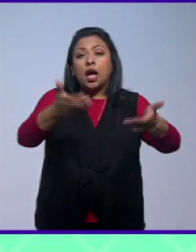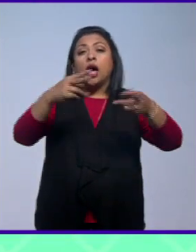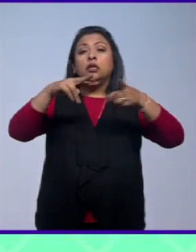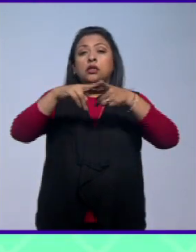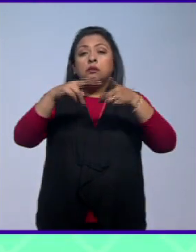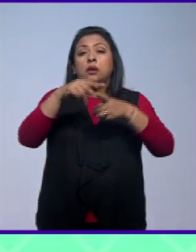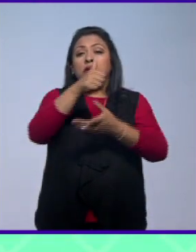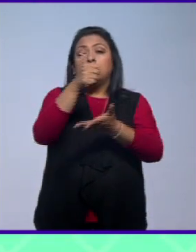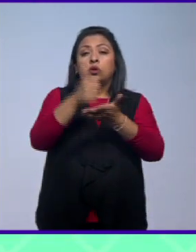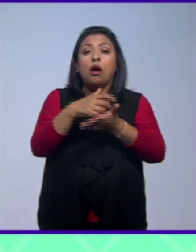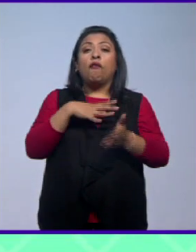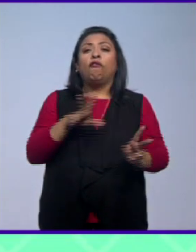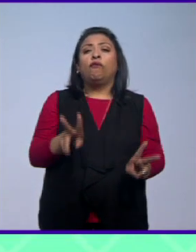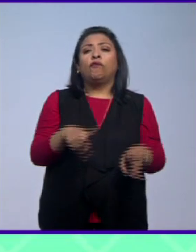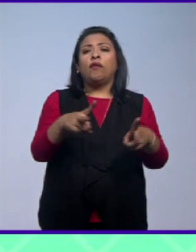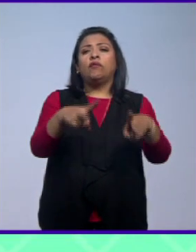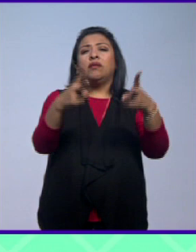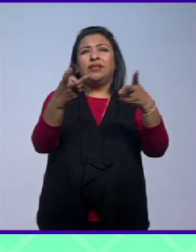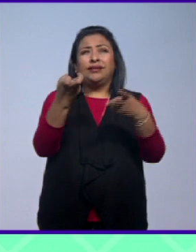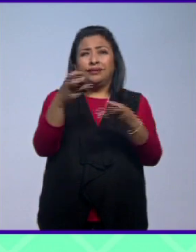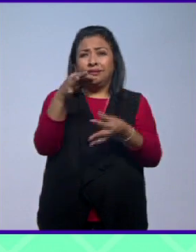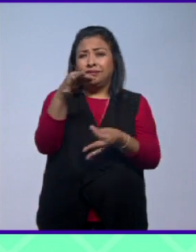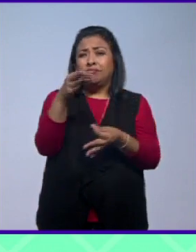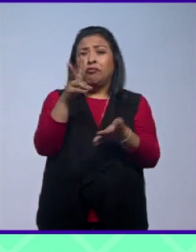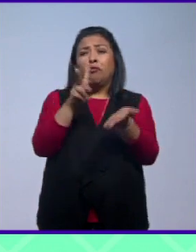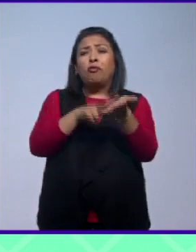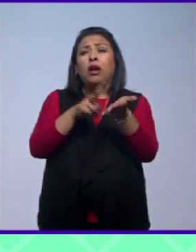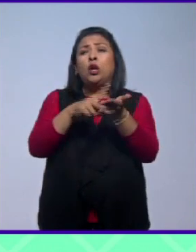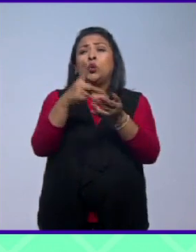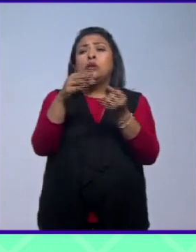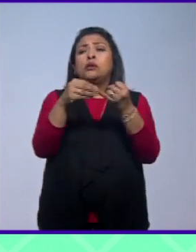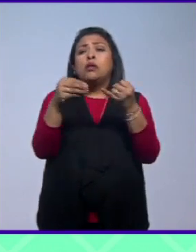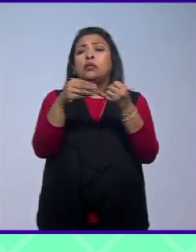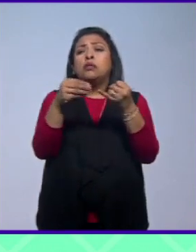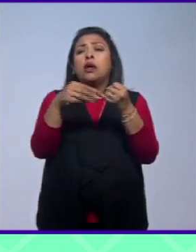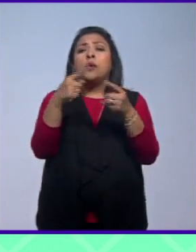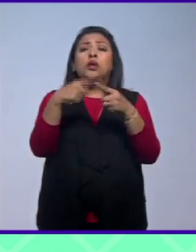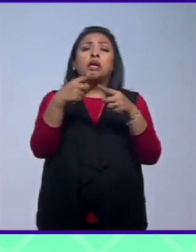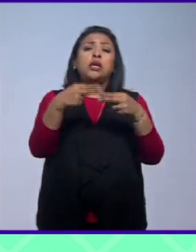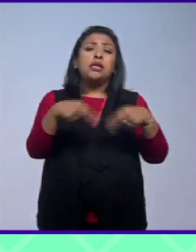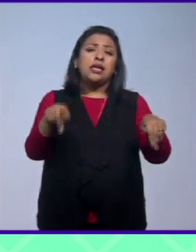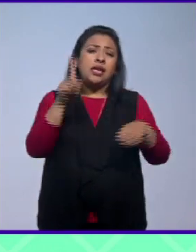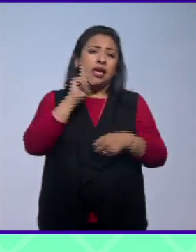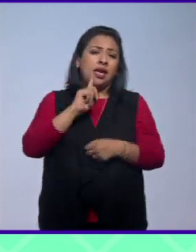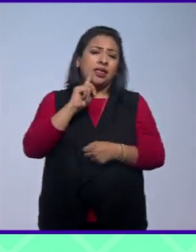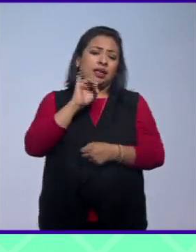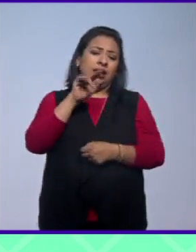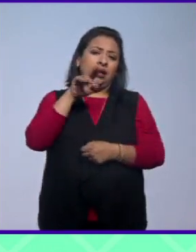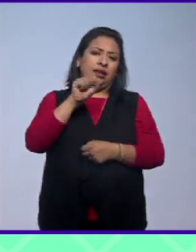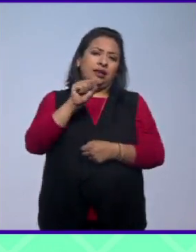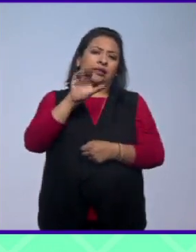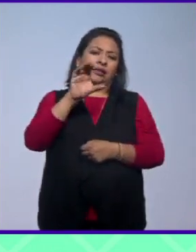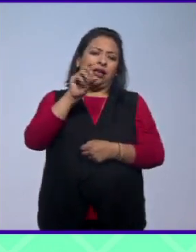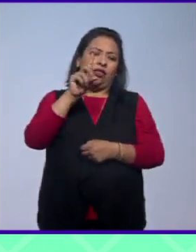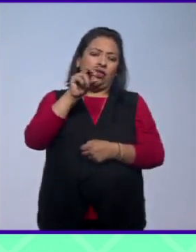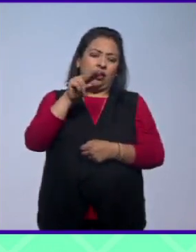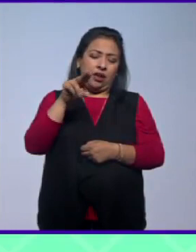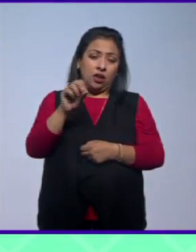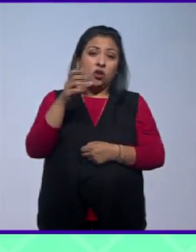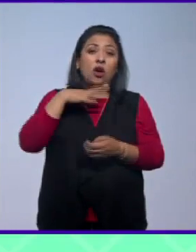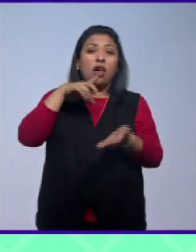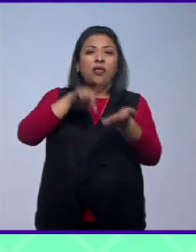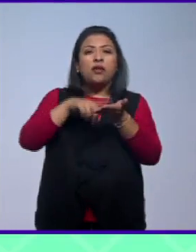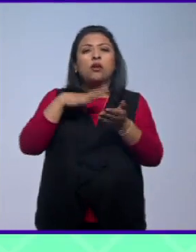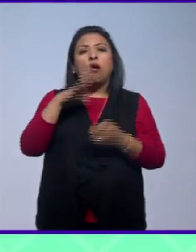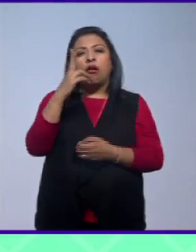ciudad donde se vendían estos ejemplares que valían un centavo de la mano de su nieta Inés Sedeño Venegas quien entreteje los